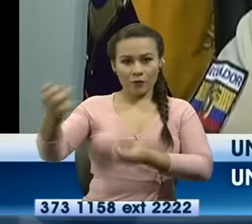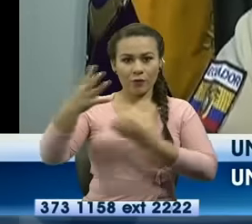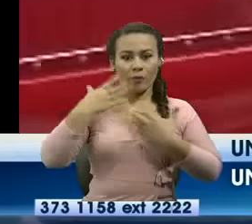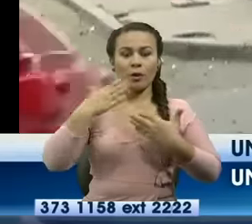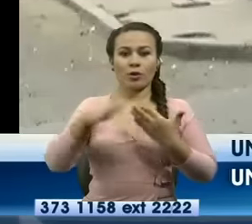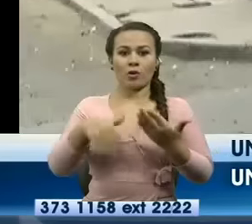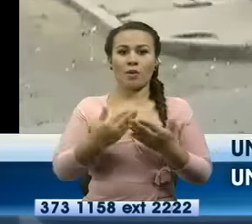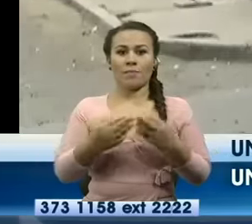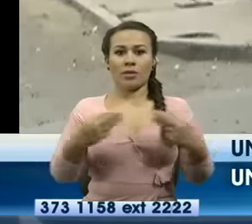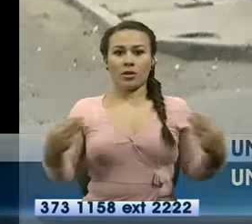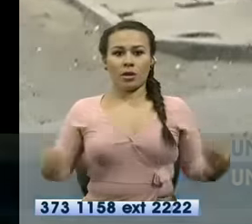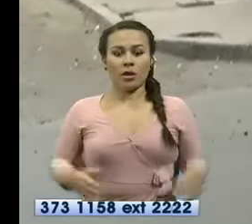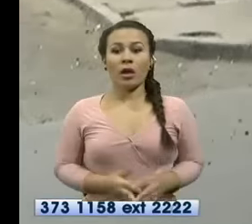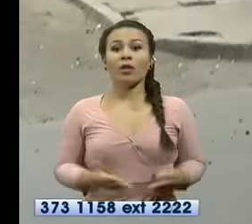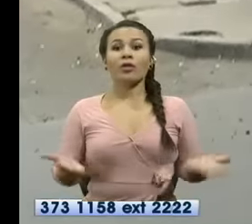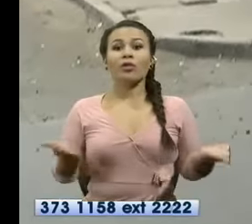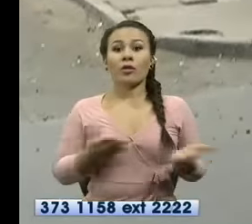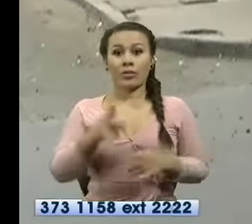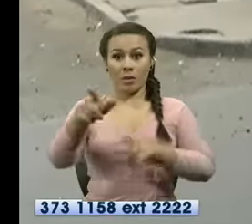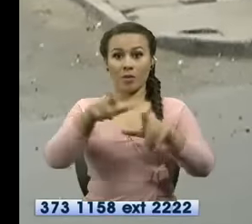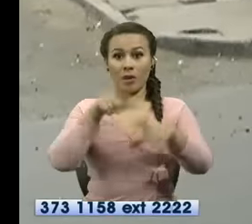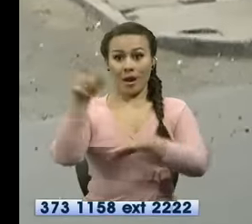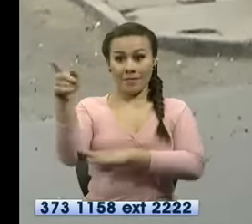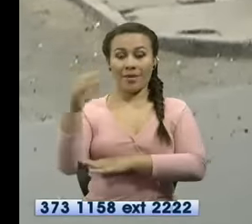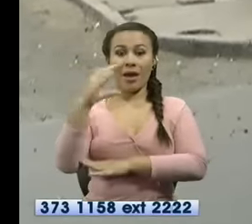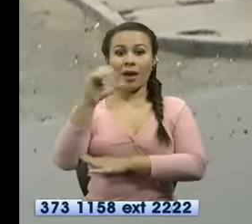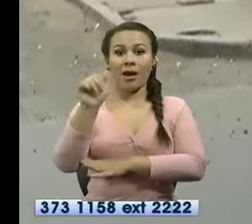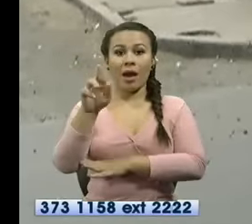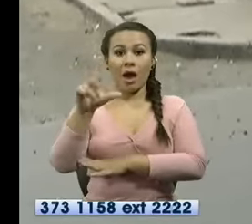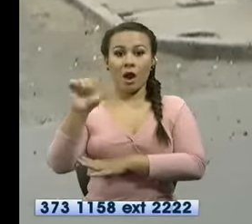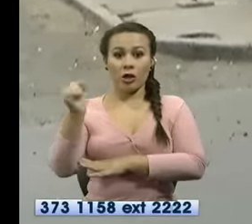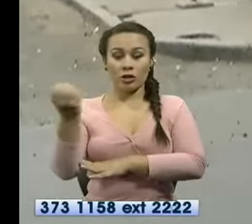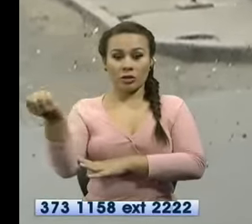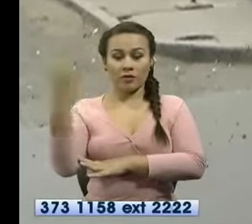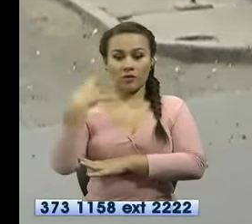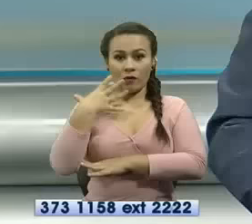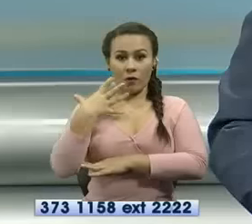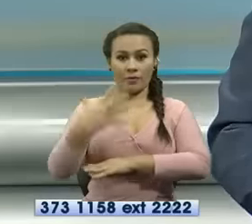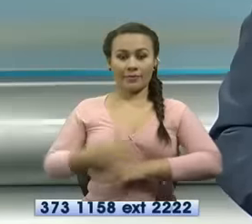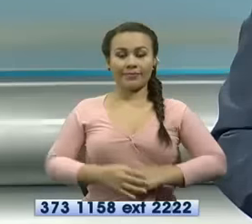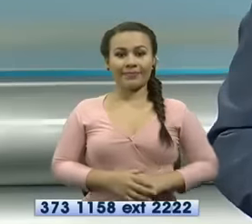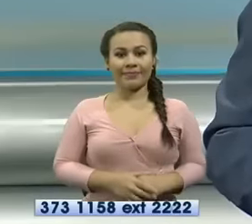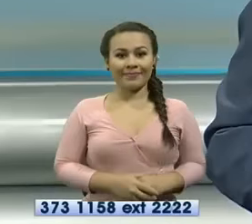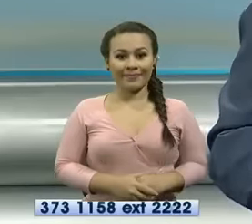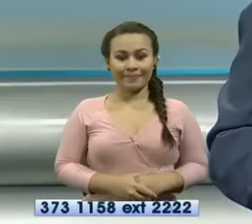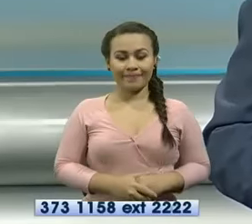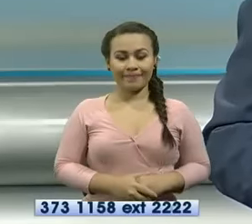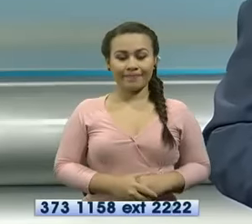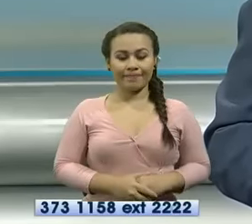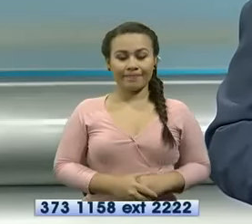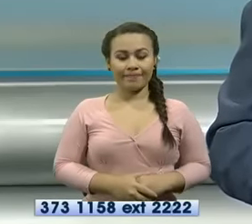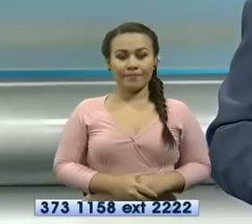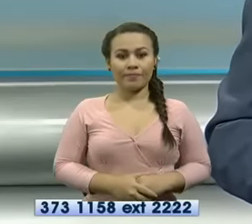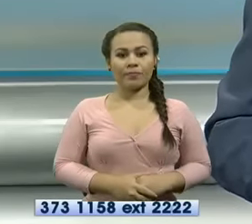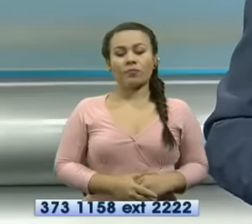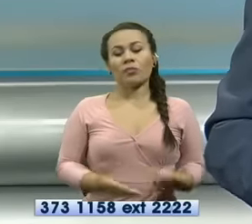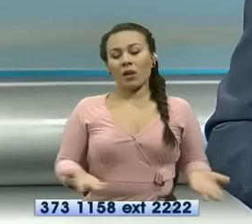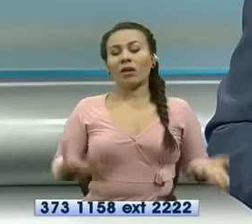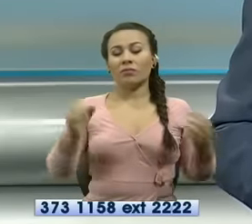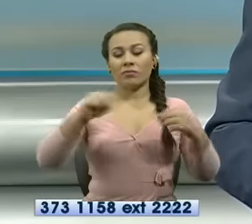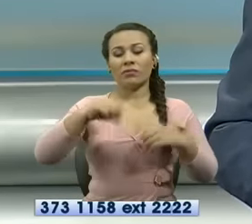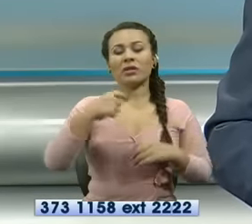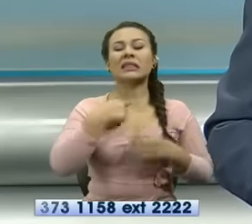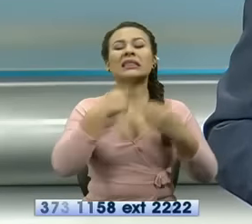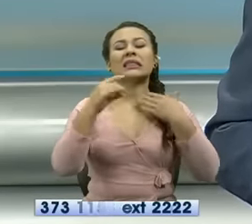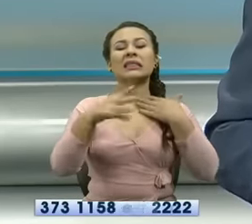materiales con cámaras Eduardo García de Semanto provincia de Manaví informó Guendí Delgado bueno todavía afectado de